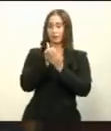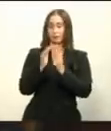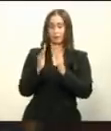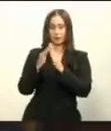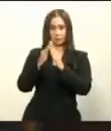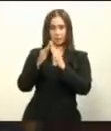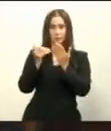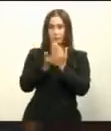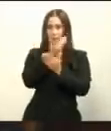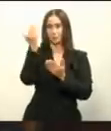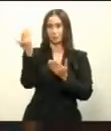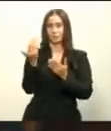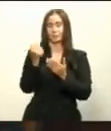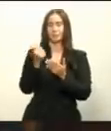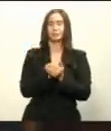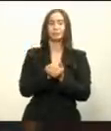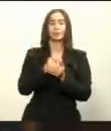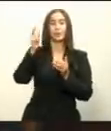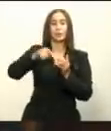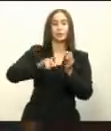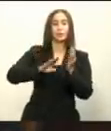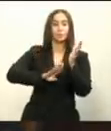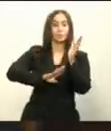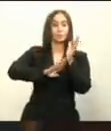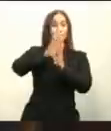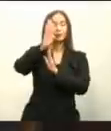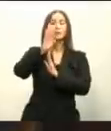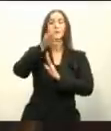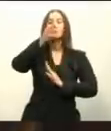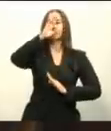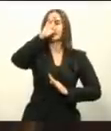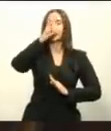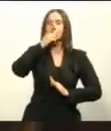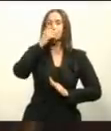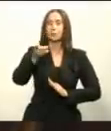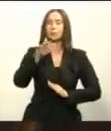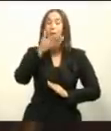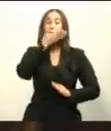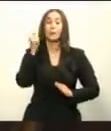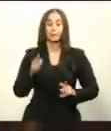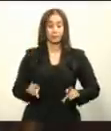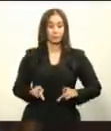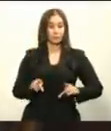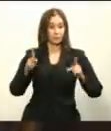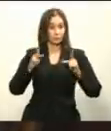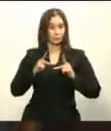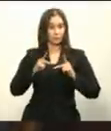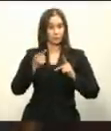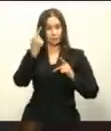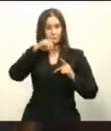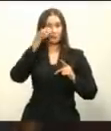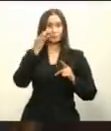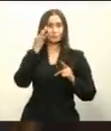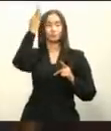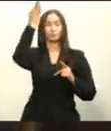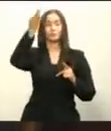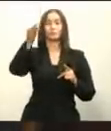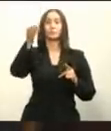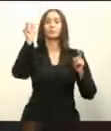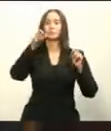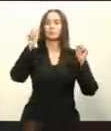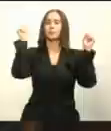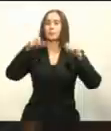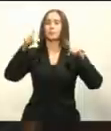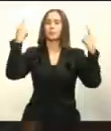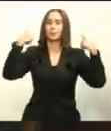Hacer progresar a la República Dominicana, mejorar su calidad de vida hacia el futuro, es lograr que las familias de nuestro país